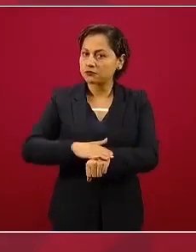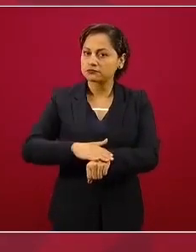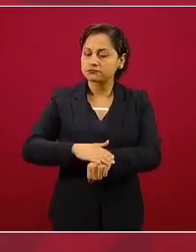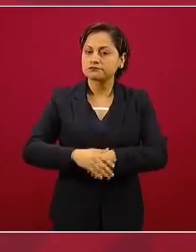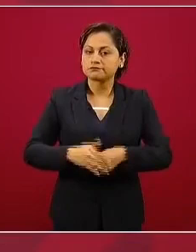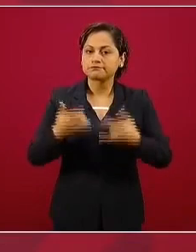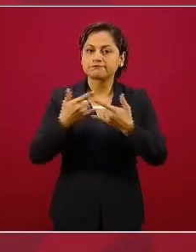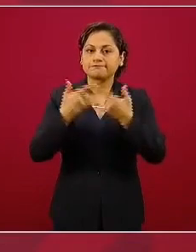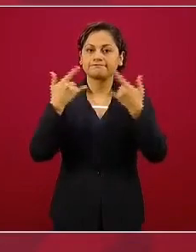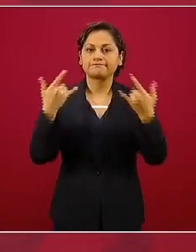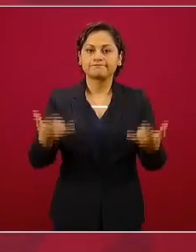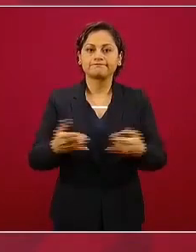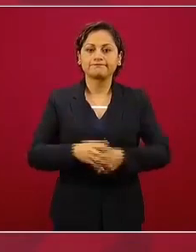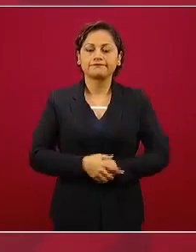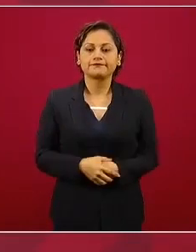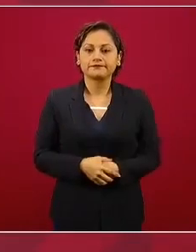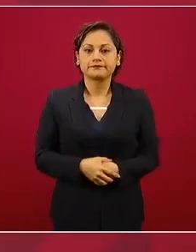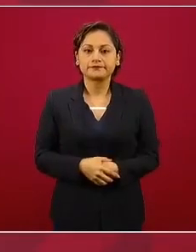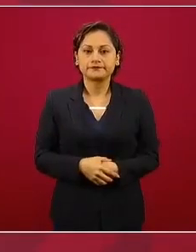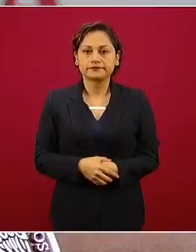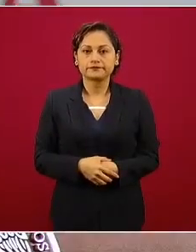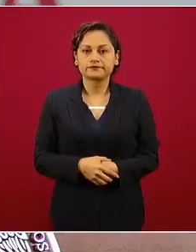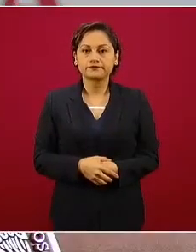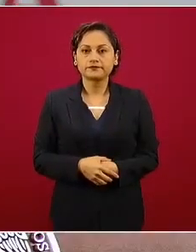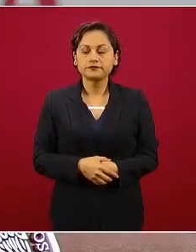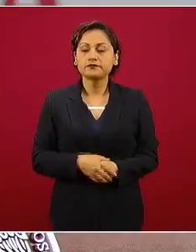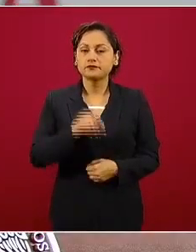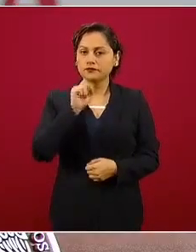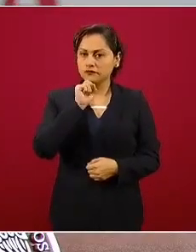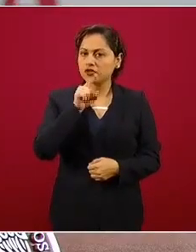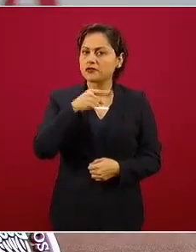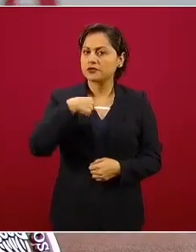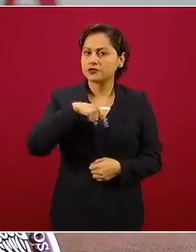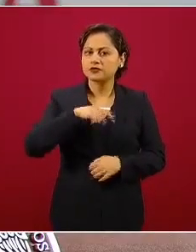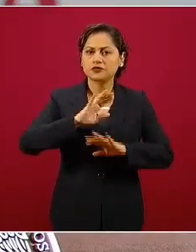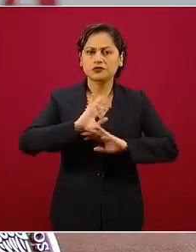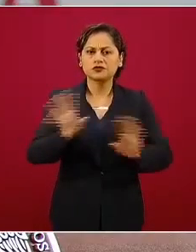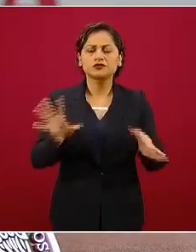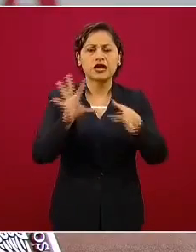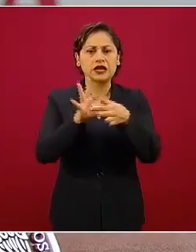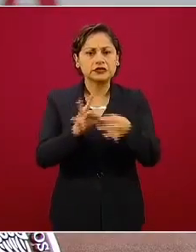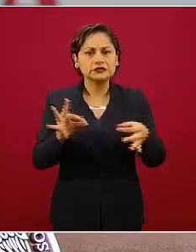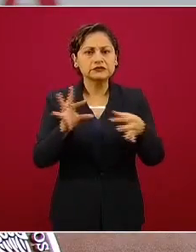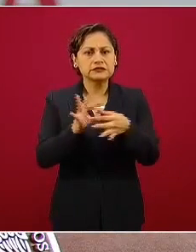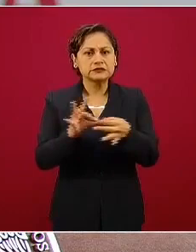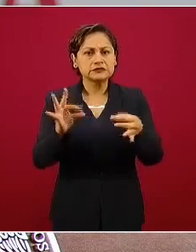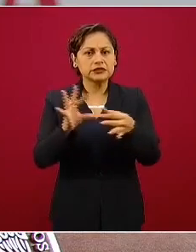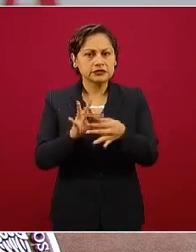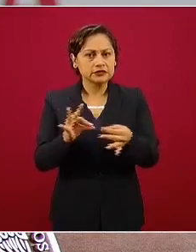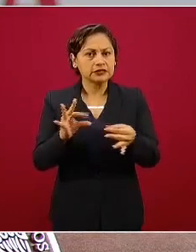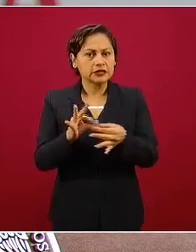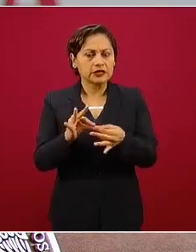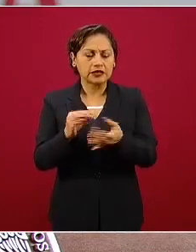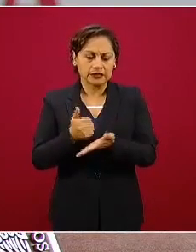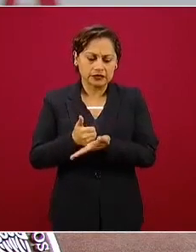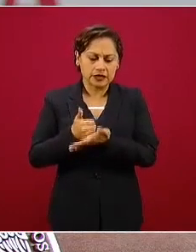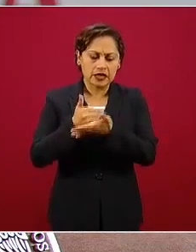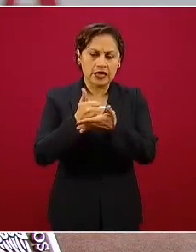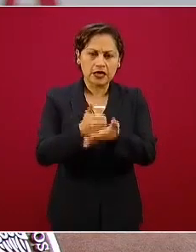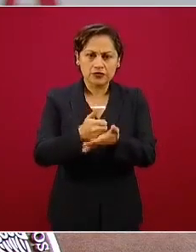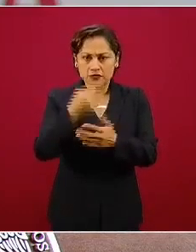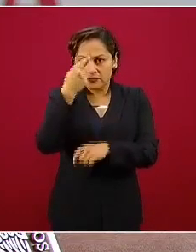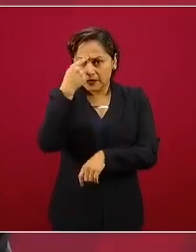cómo también han jugado un papel fundamental para enfrentar esta